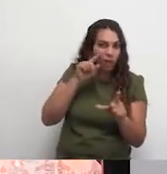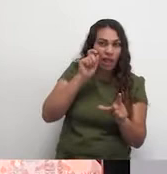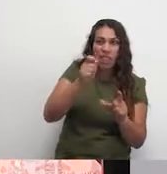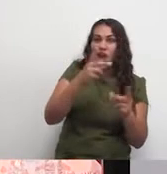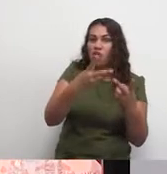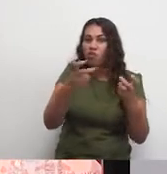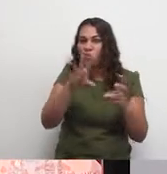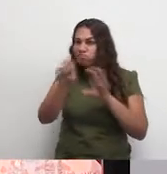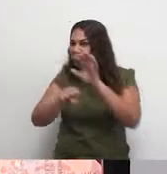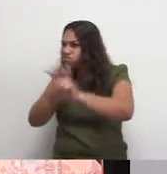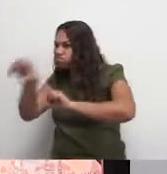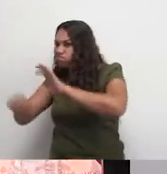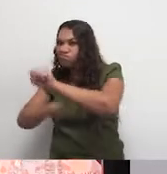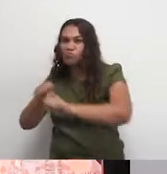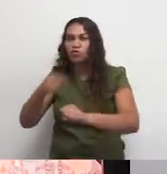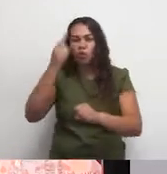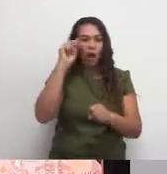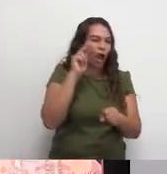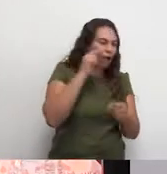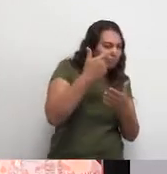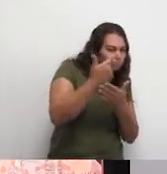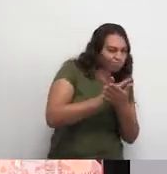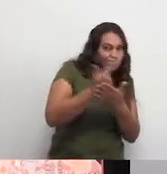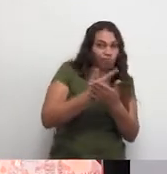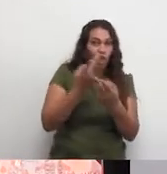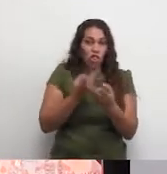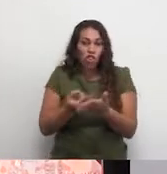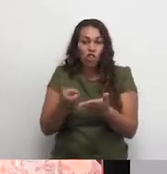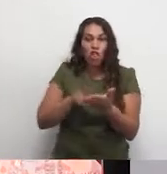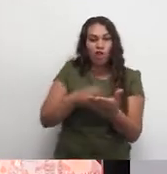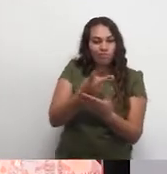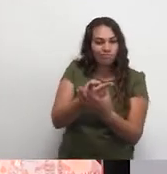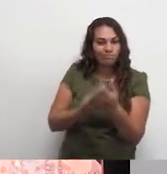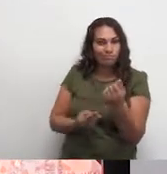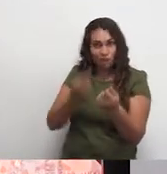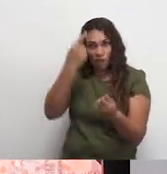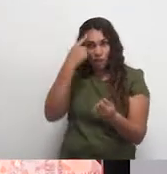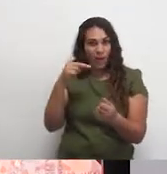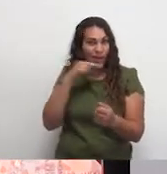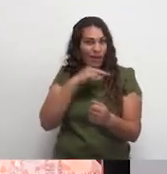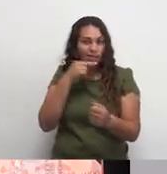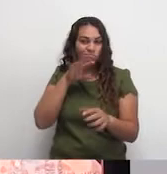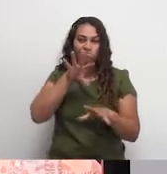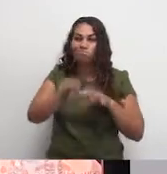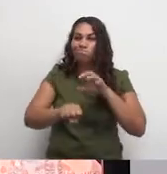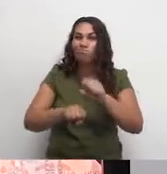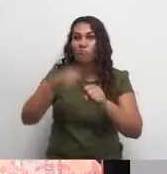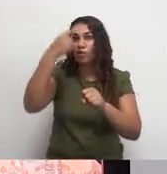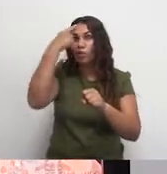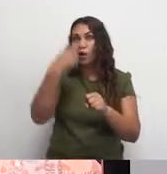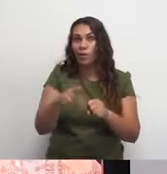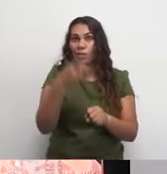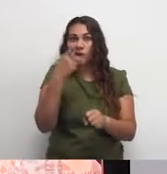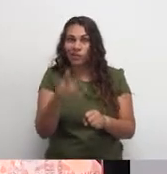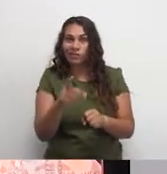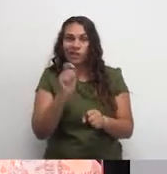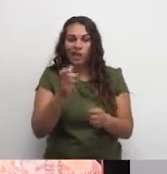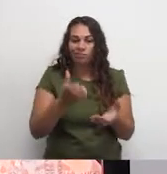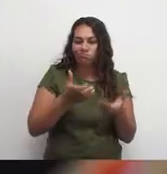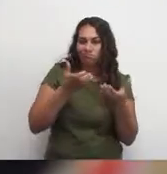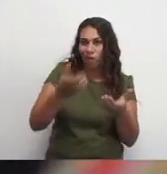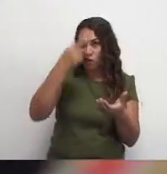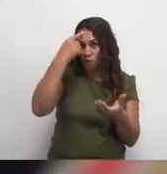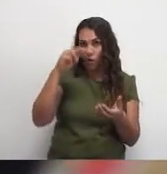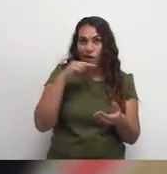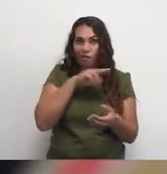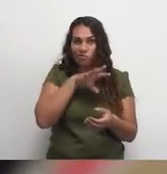Entonces jugamos a administrar esta tecnología en distintos puntos para orientarla a la estrategia que se tiene en calle.